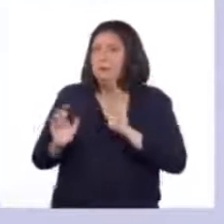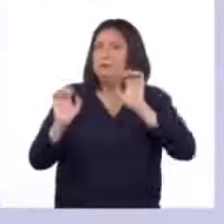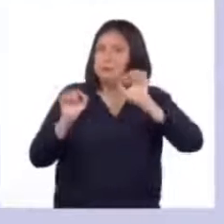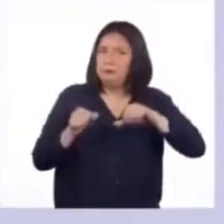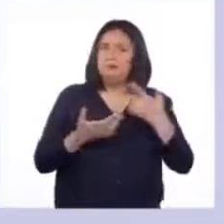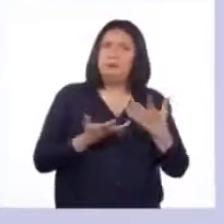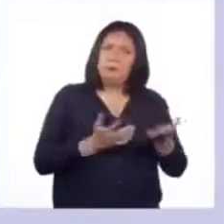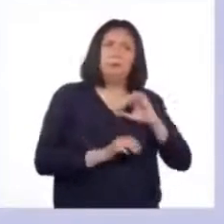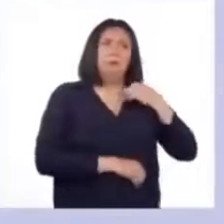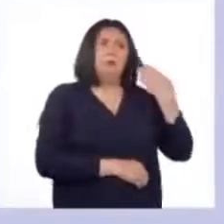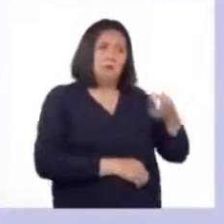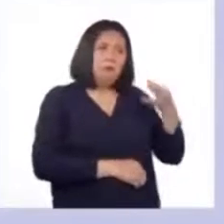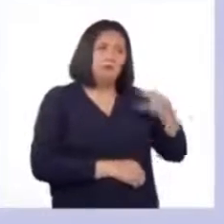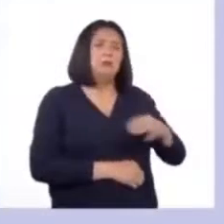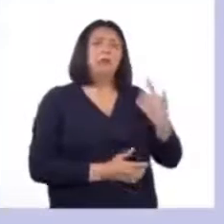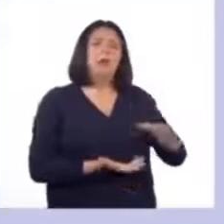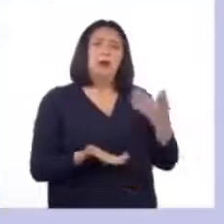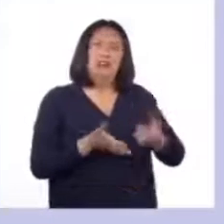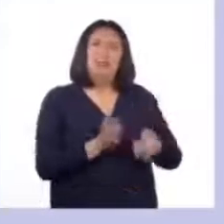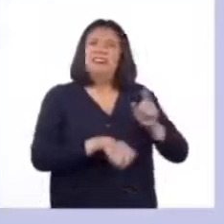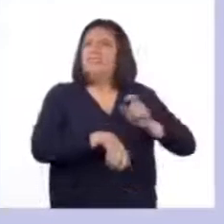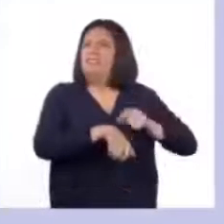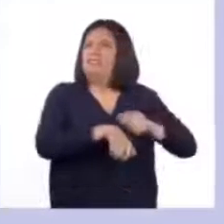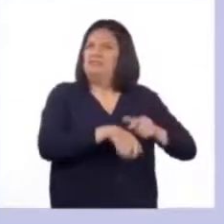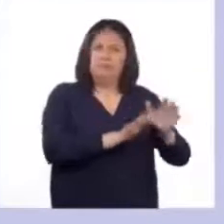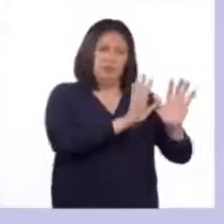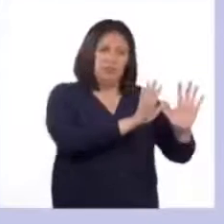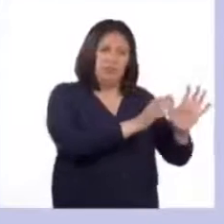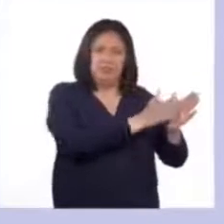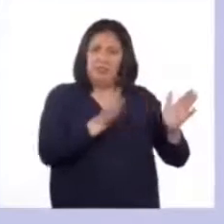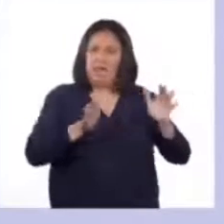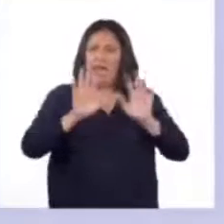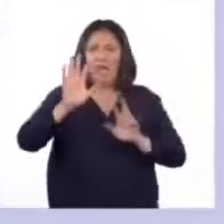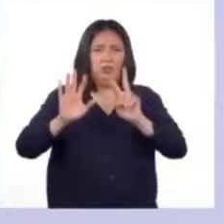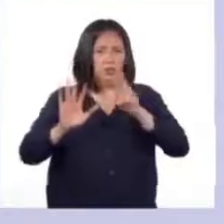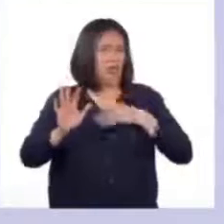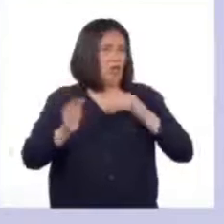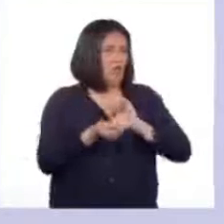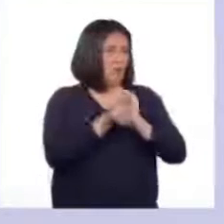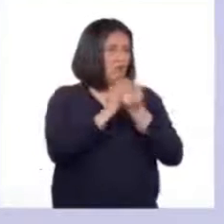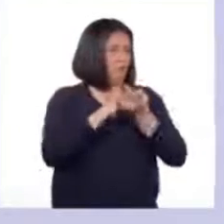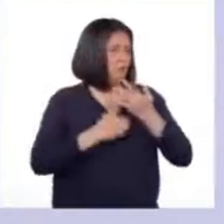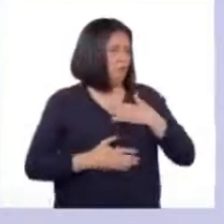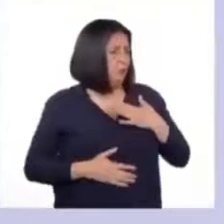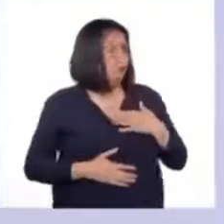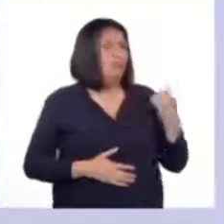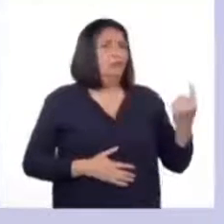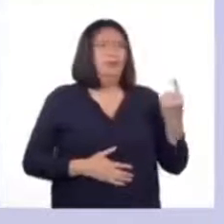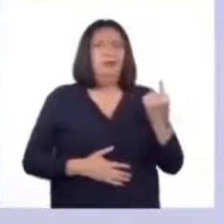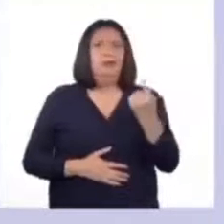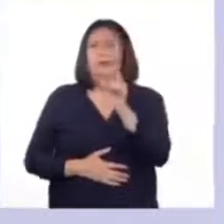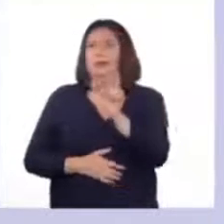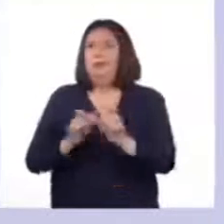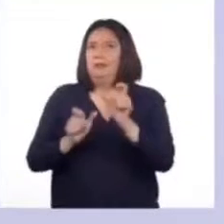como mencionamos, la pubertad está comprendida entre los 10 y 12 años. Cada persona experimente el cambio de una manera